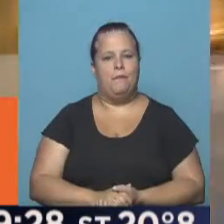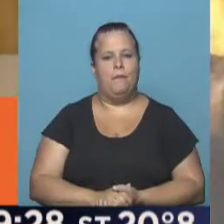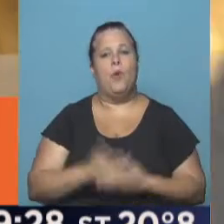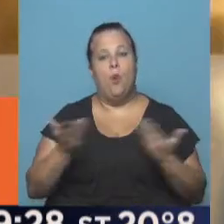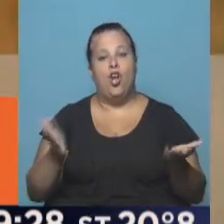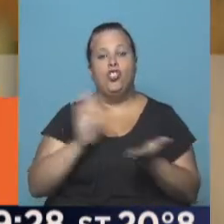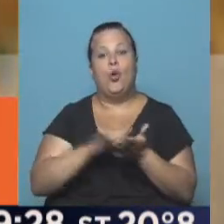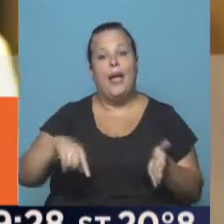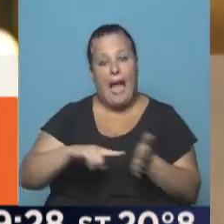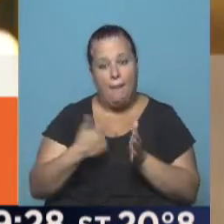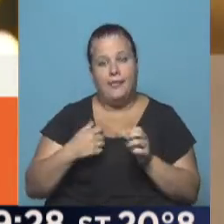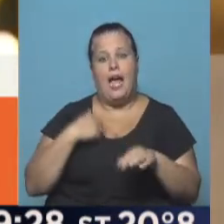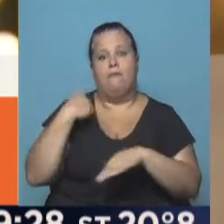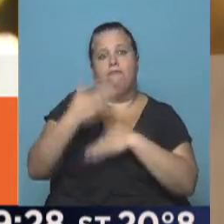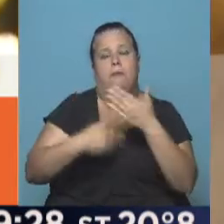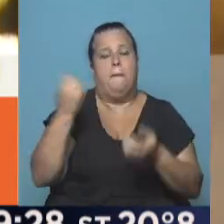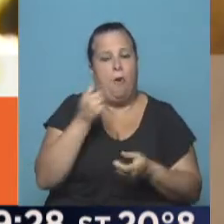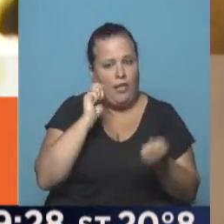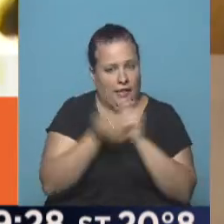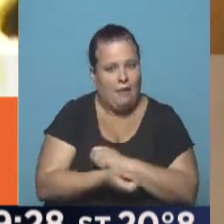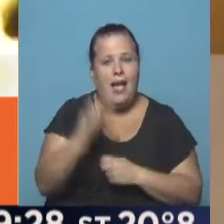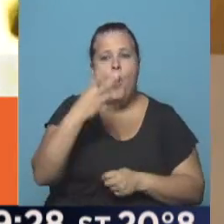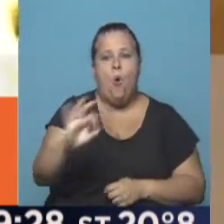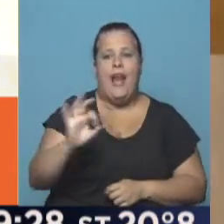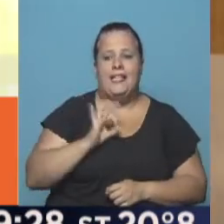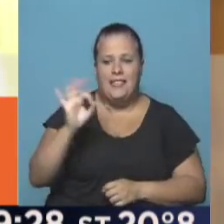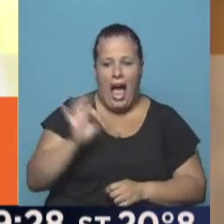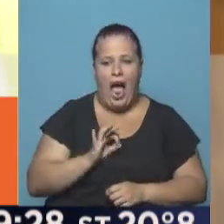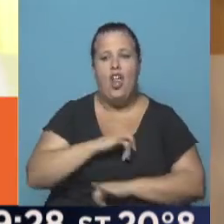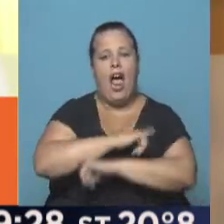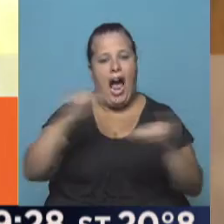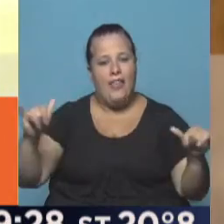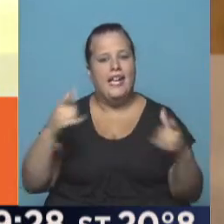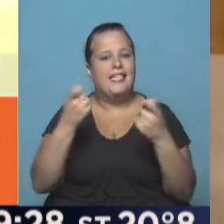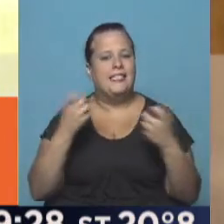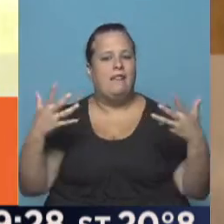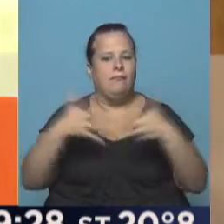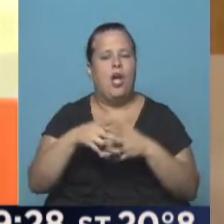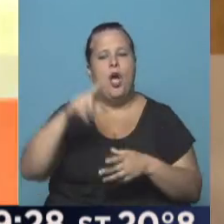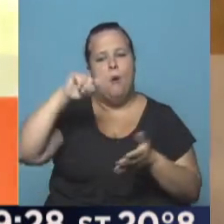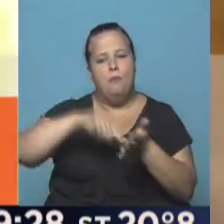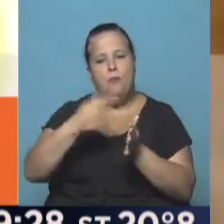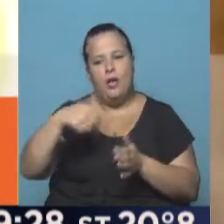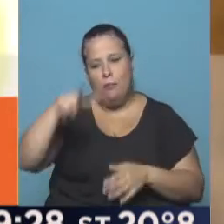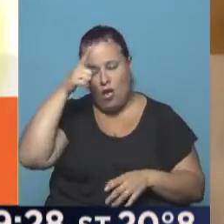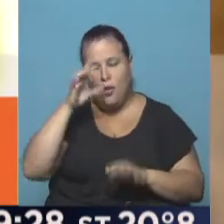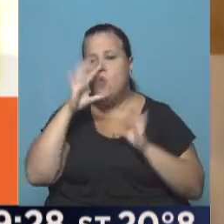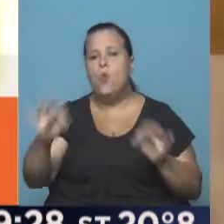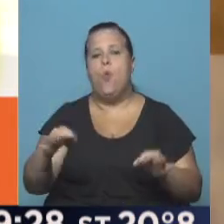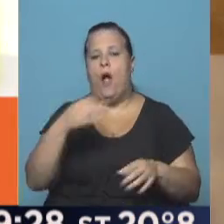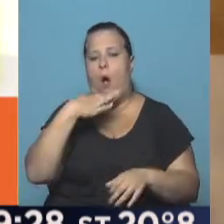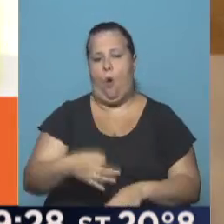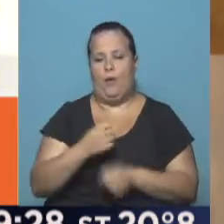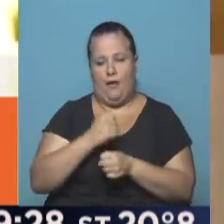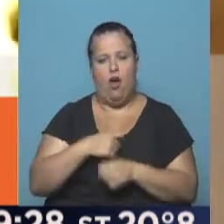Bueno, en la ciudad dimos un paso histórico. Ustedes saben que hace 40 años se había anunciado la necesidad de que la ciudad maneje la policía y nunca nadie lo